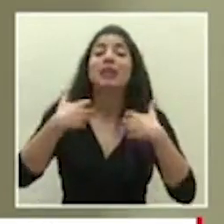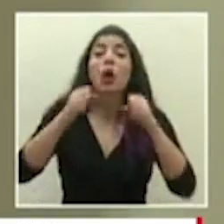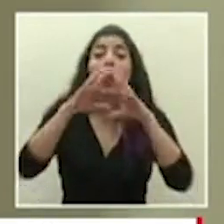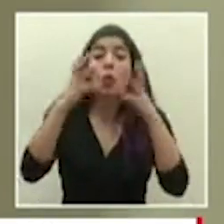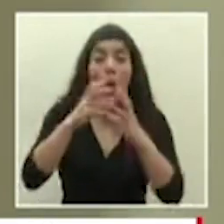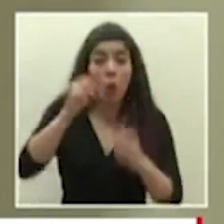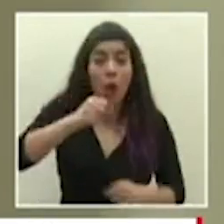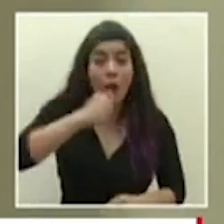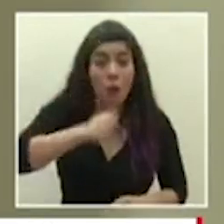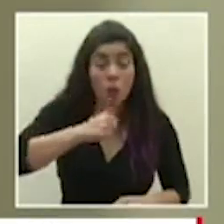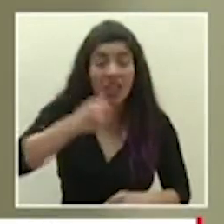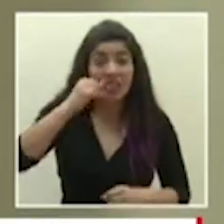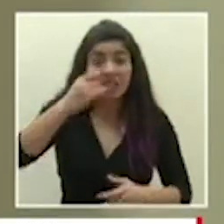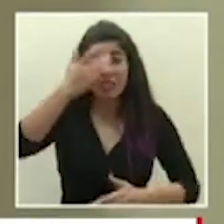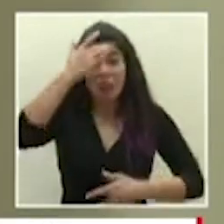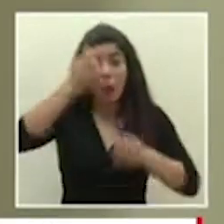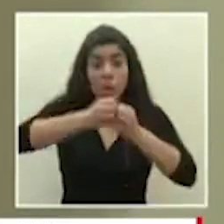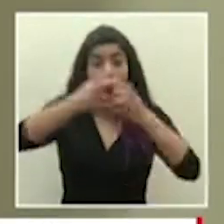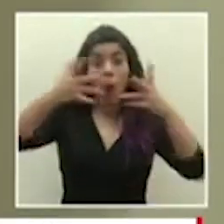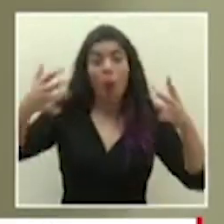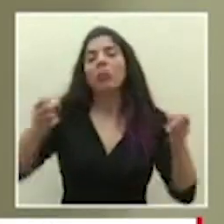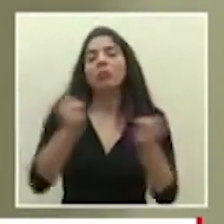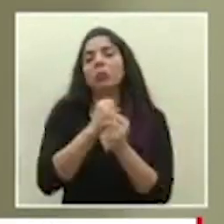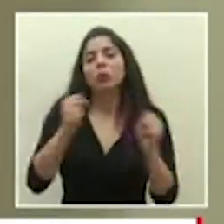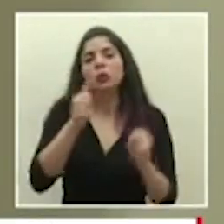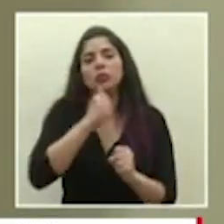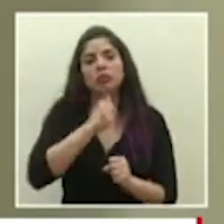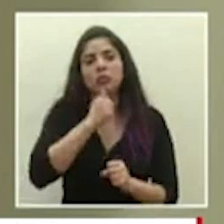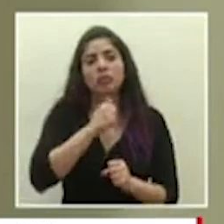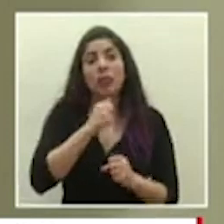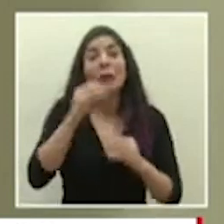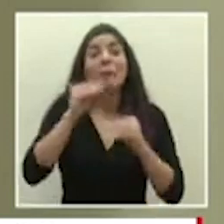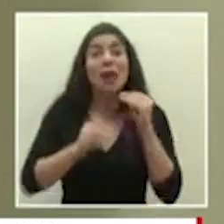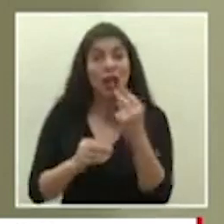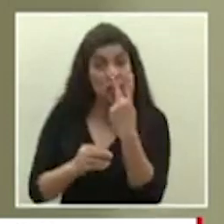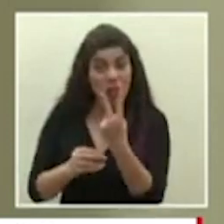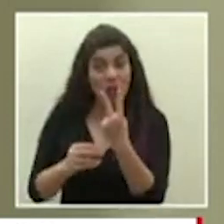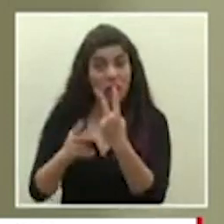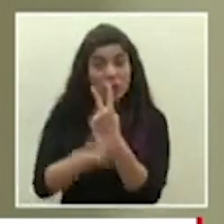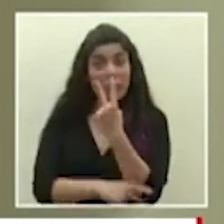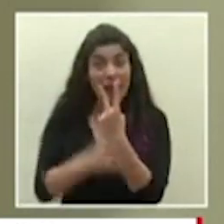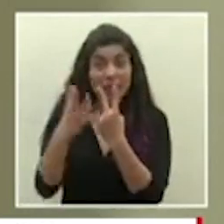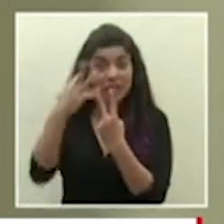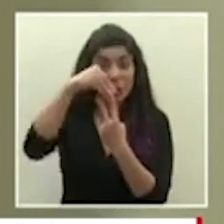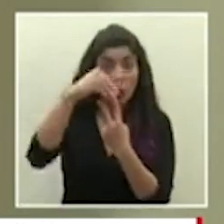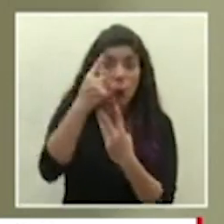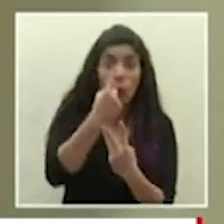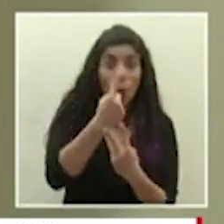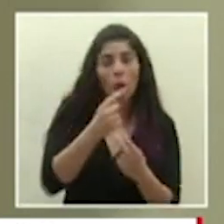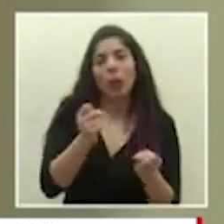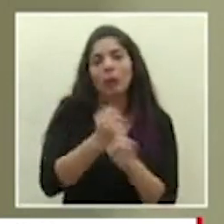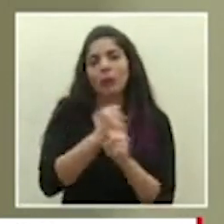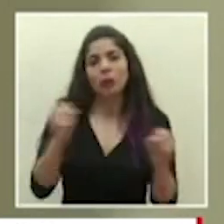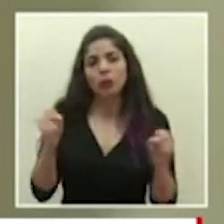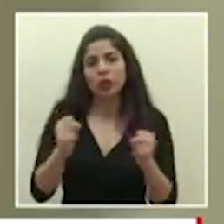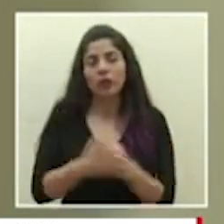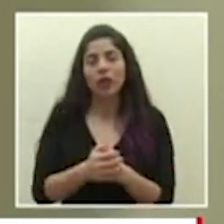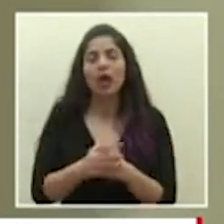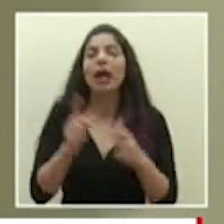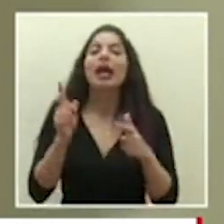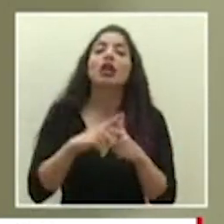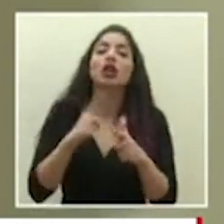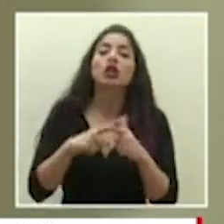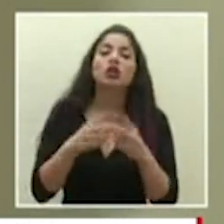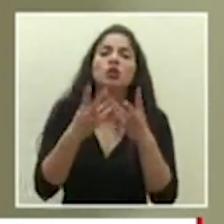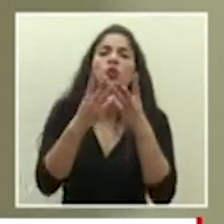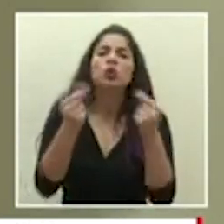que aguante un crecimiento exponencial y mucho menos de dos países si se diera entonces la